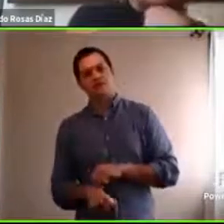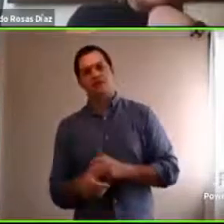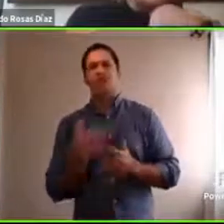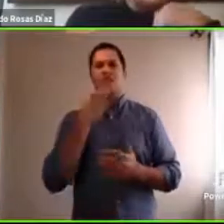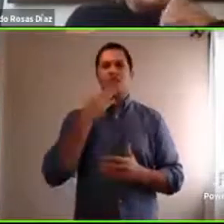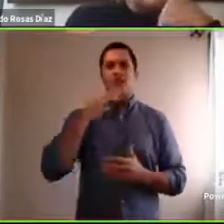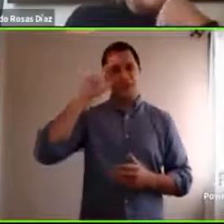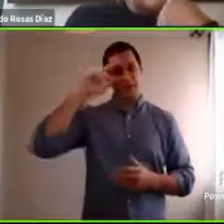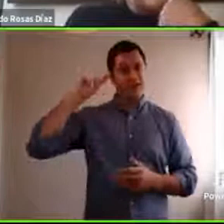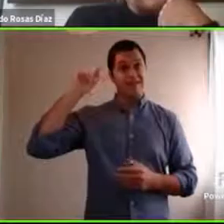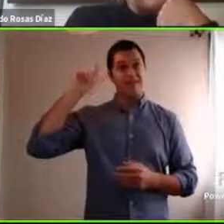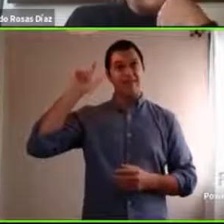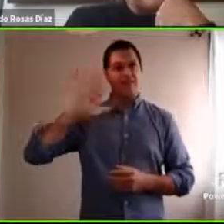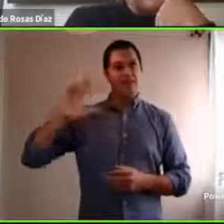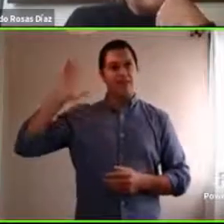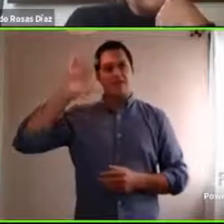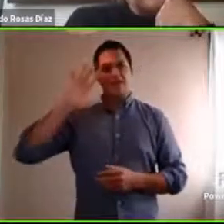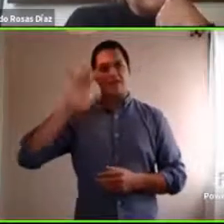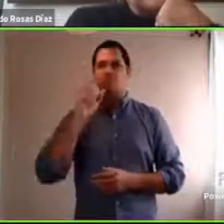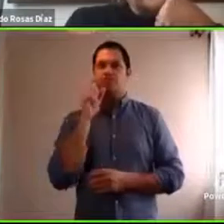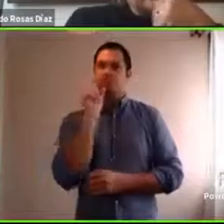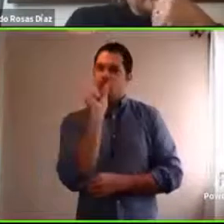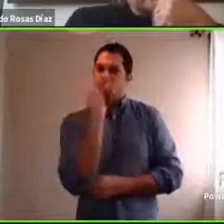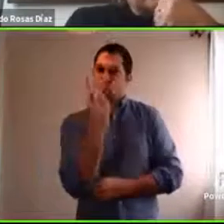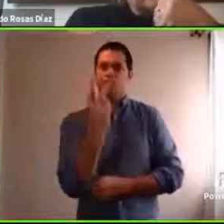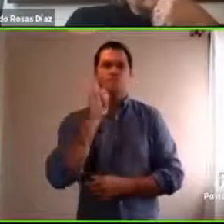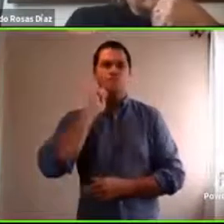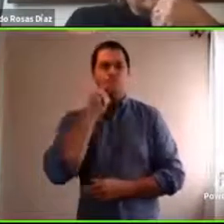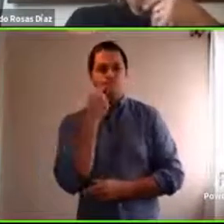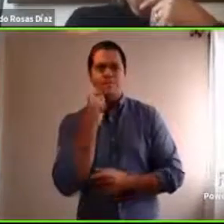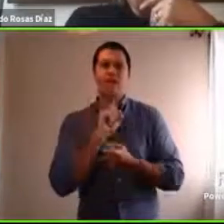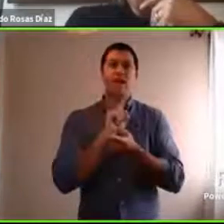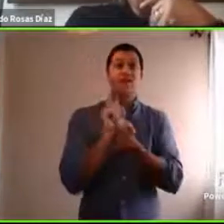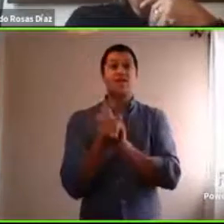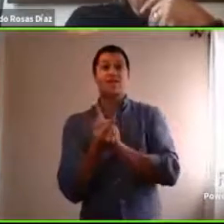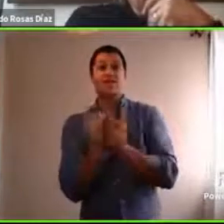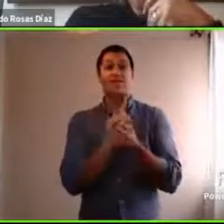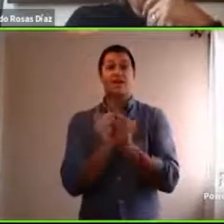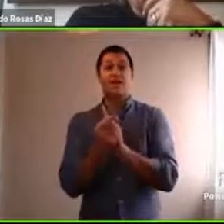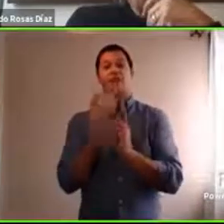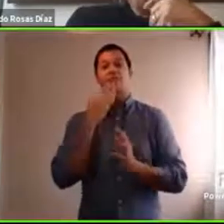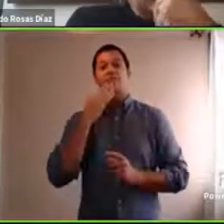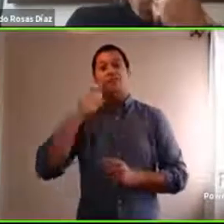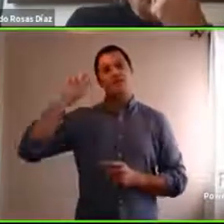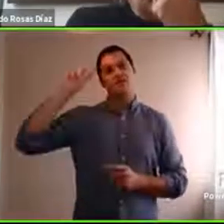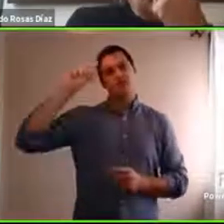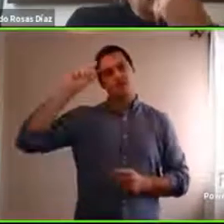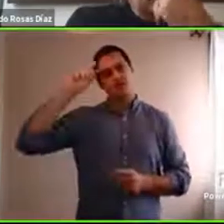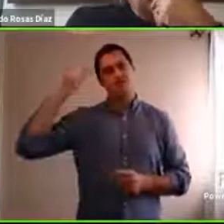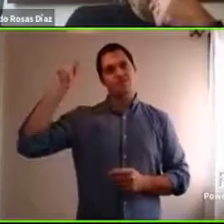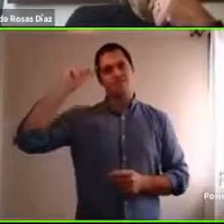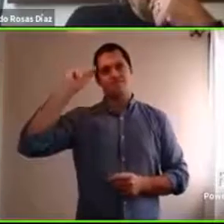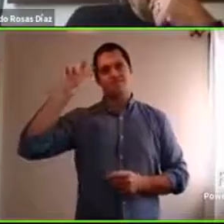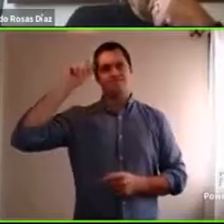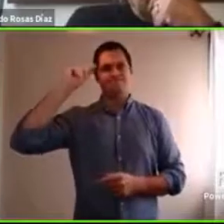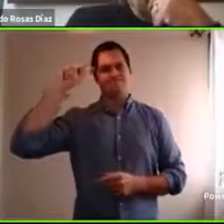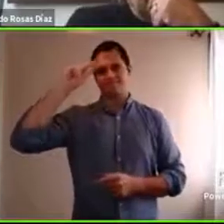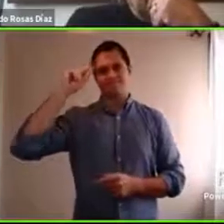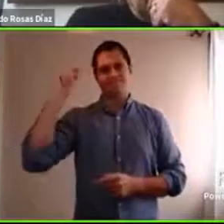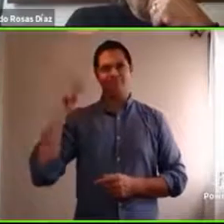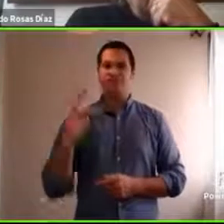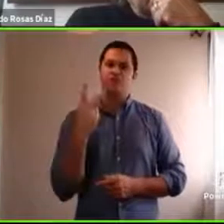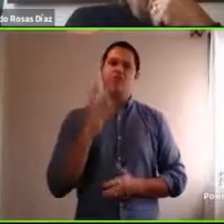alguna manera enmarcar en nuestros diferentes roles y vamos a tener que ser creativos y vamos a tener que ser